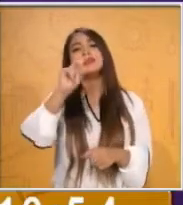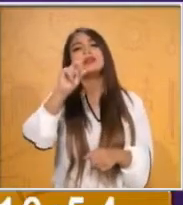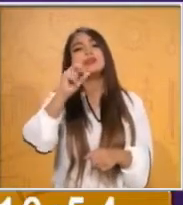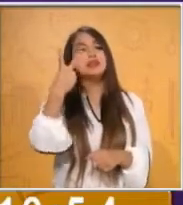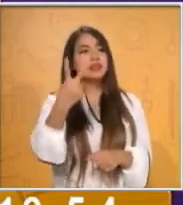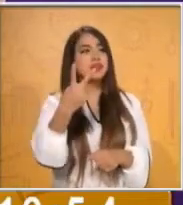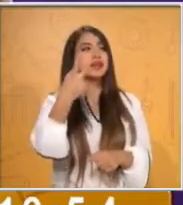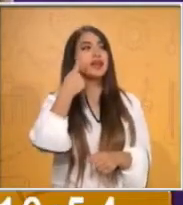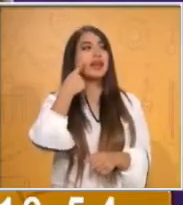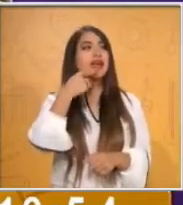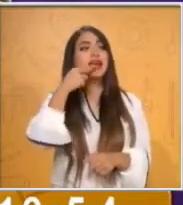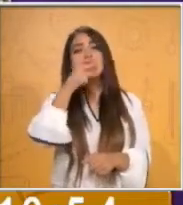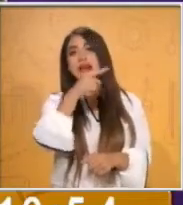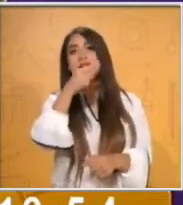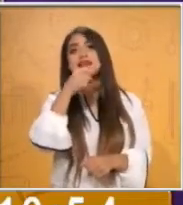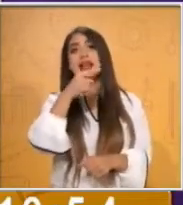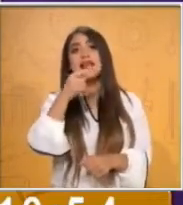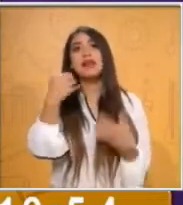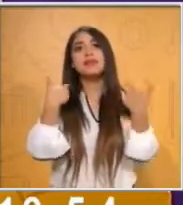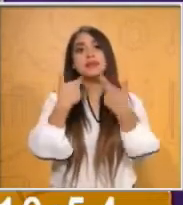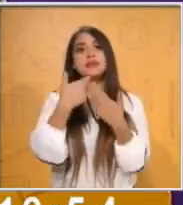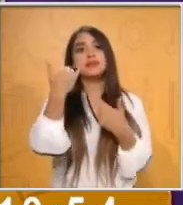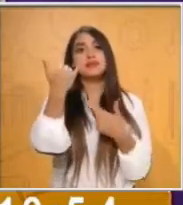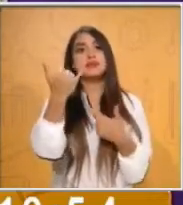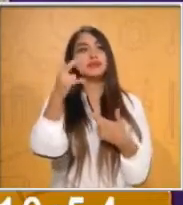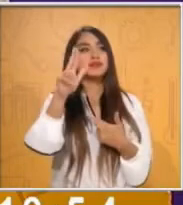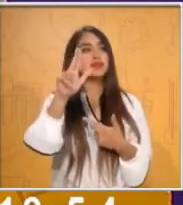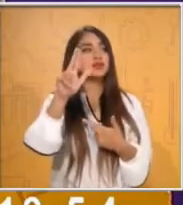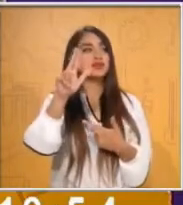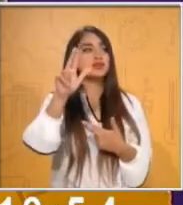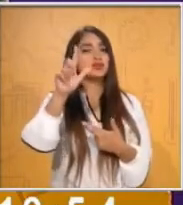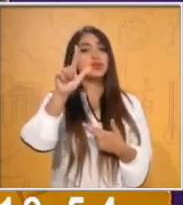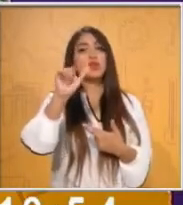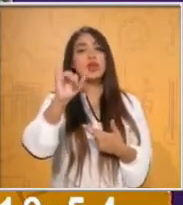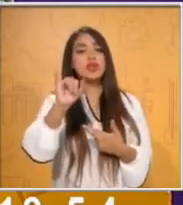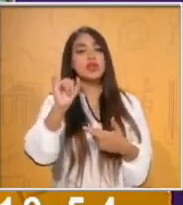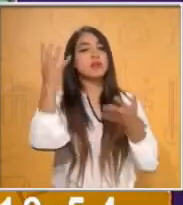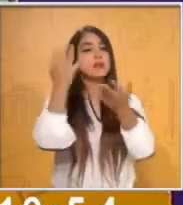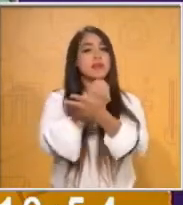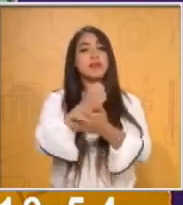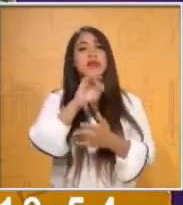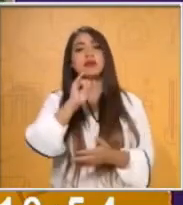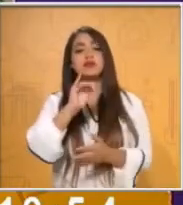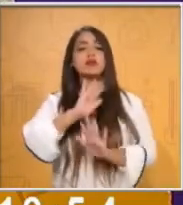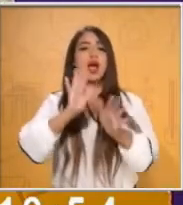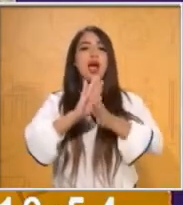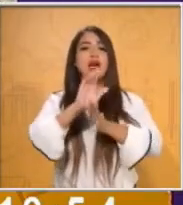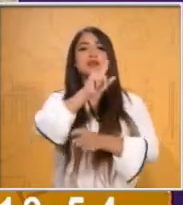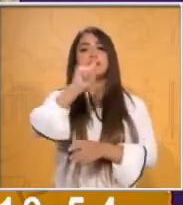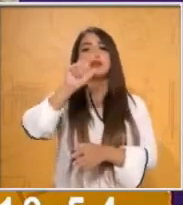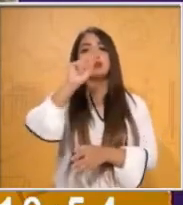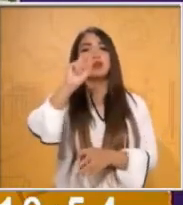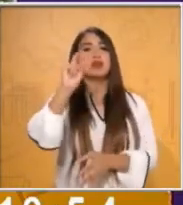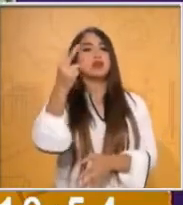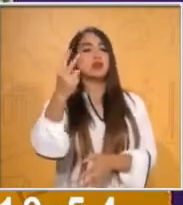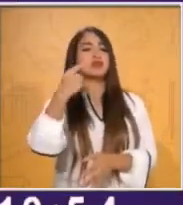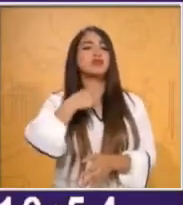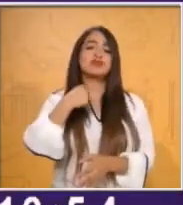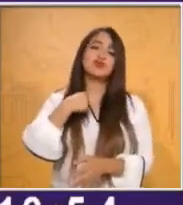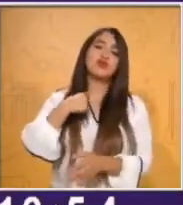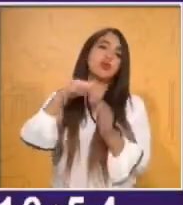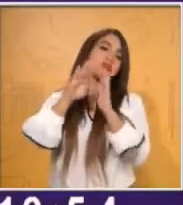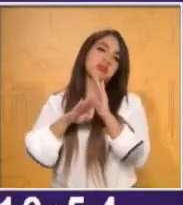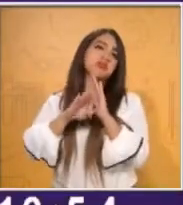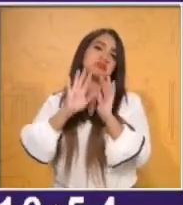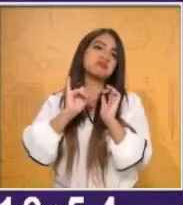la maestra Yuli me ganó en esta partida. Ella tomó el ciento treinta y dos y yo el ciento dos. El mío es más